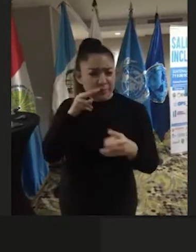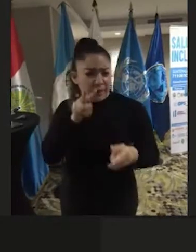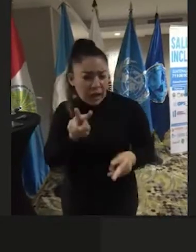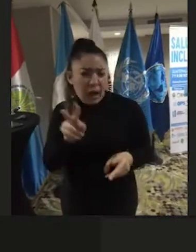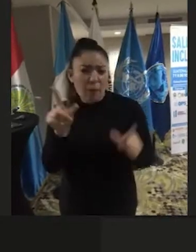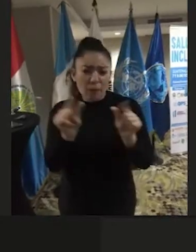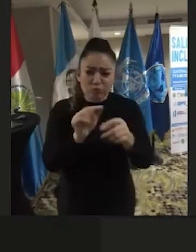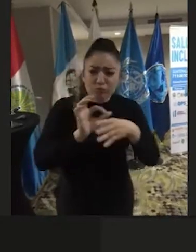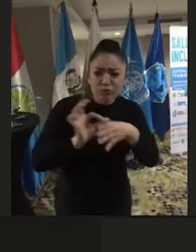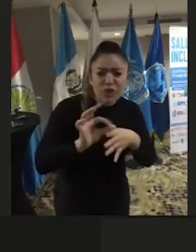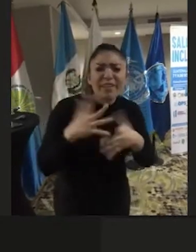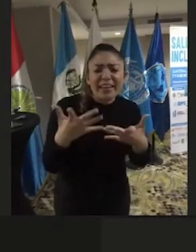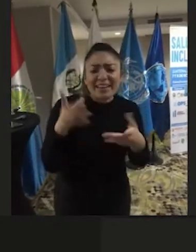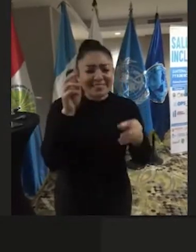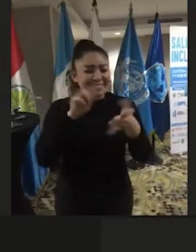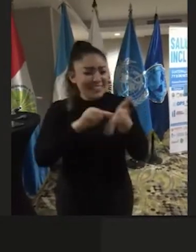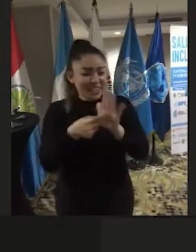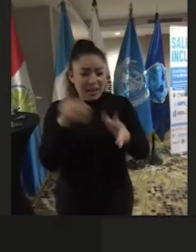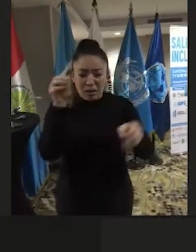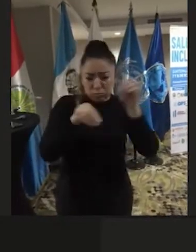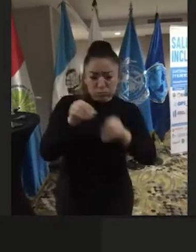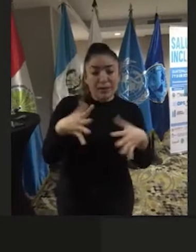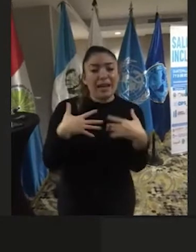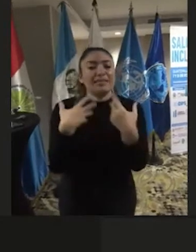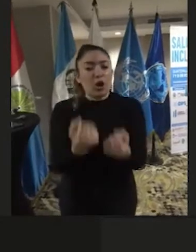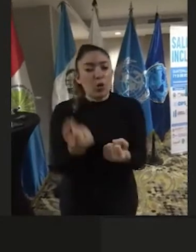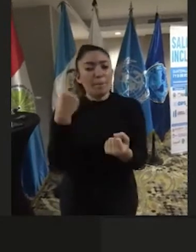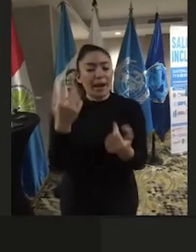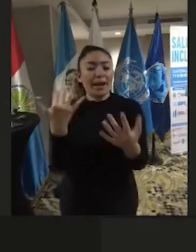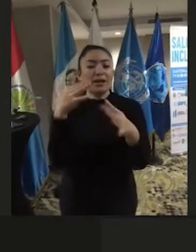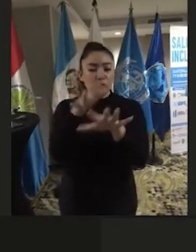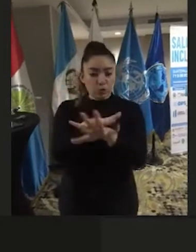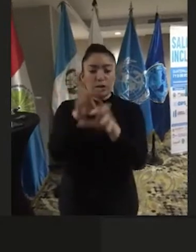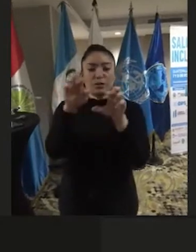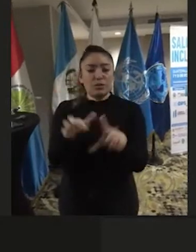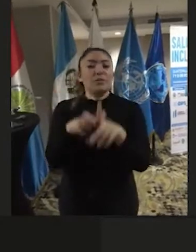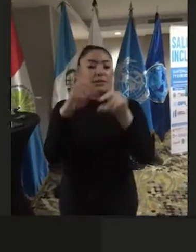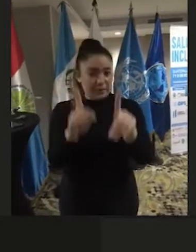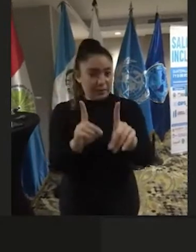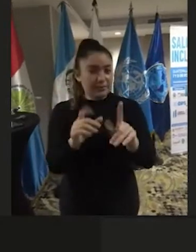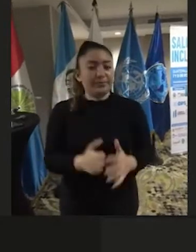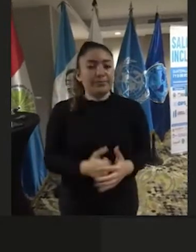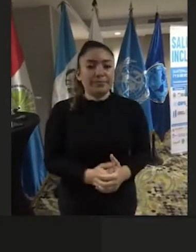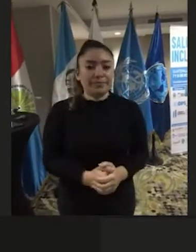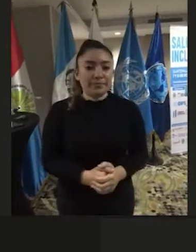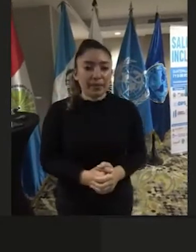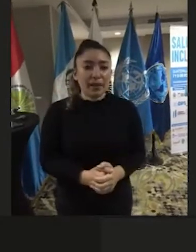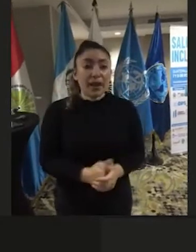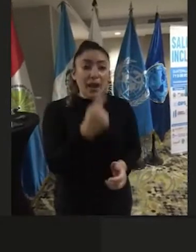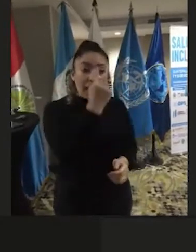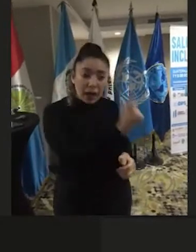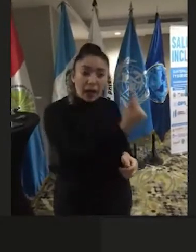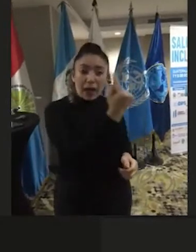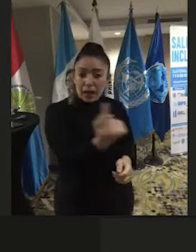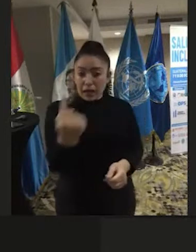porción de lo que implica la salud para la inclusión de las personas con discapacidad. Cada uno de